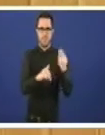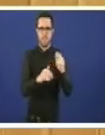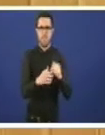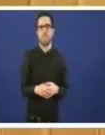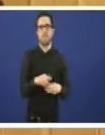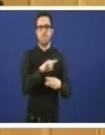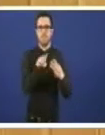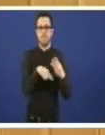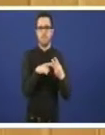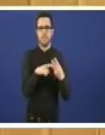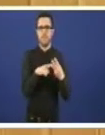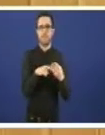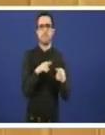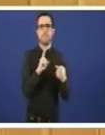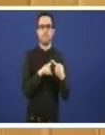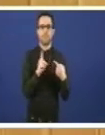o problema